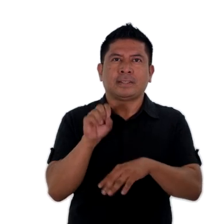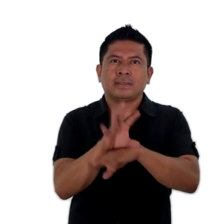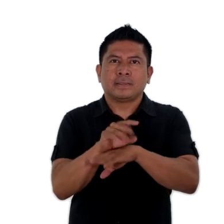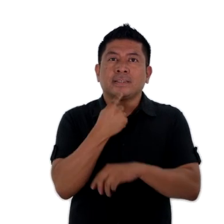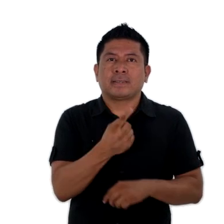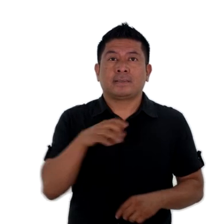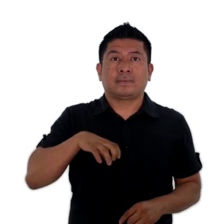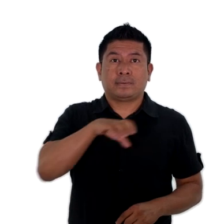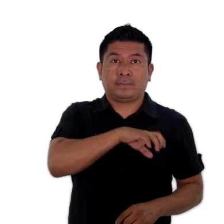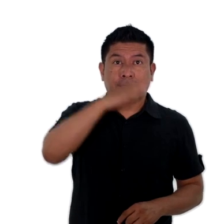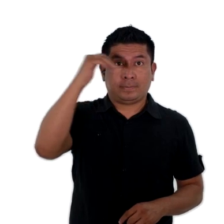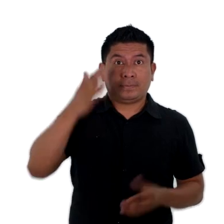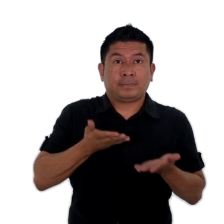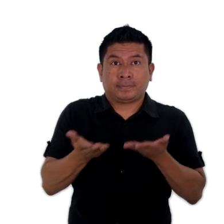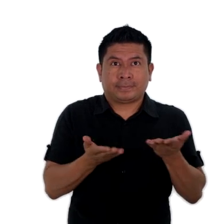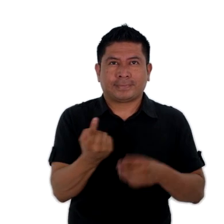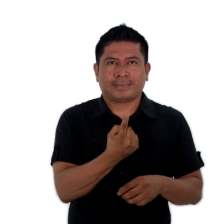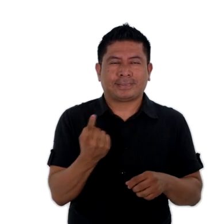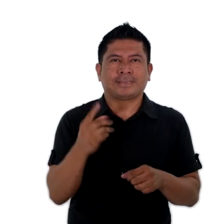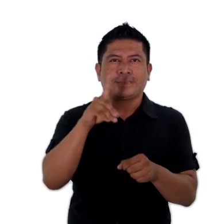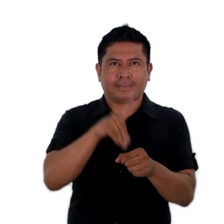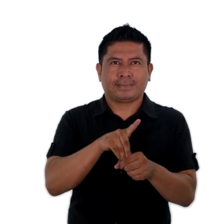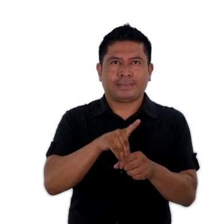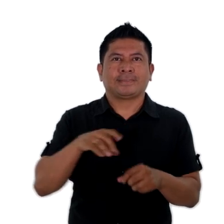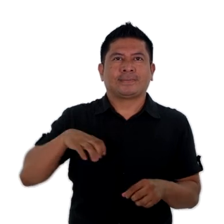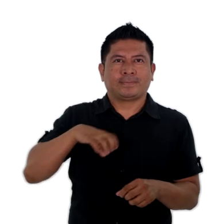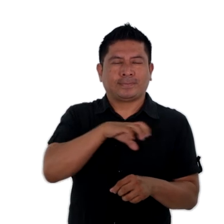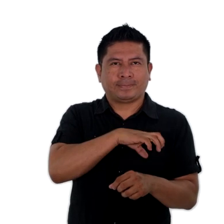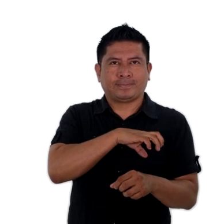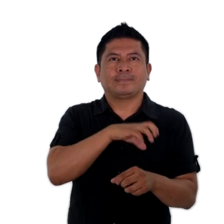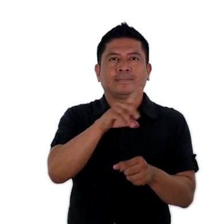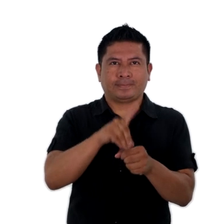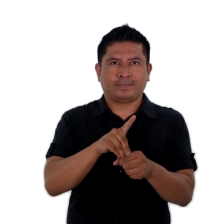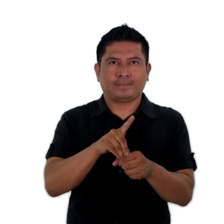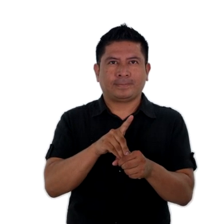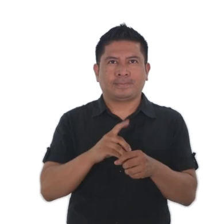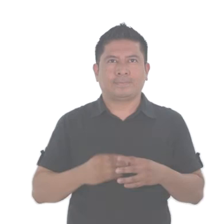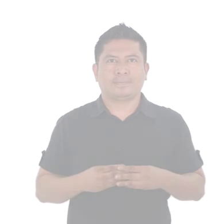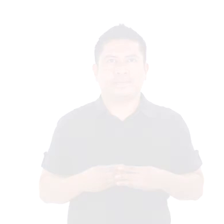Este es un mensaje del Consejo Nacional de Atención Integral a la persona con discapacidad con AIPD.